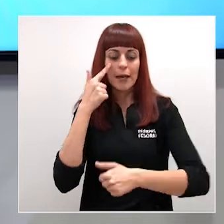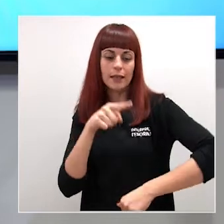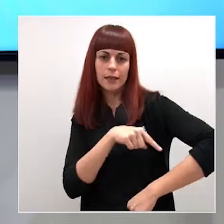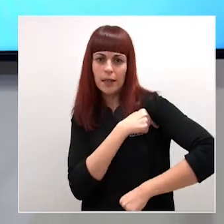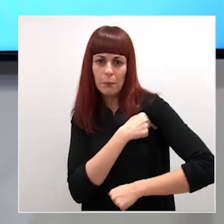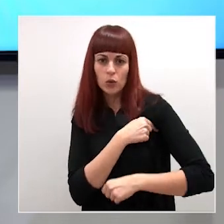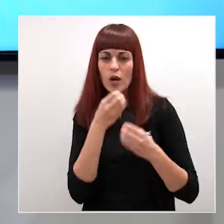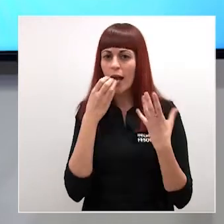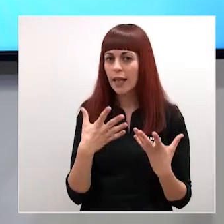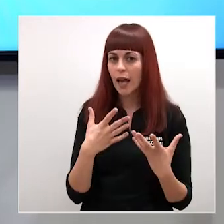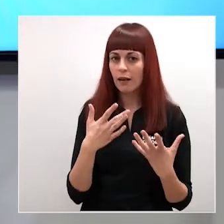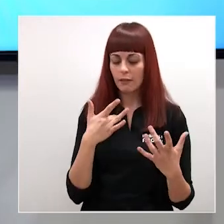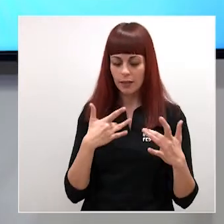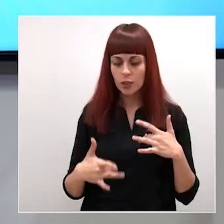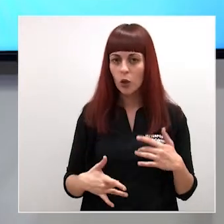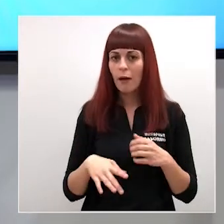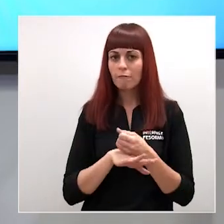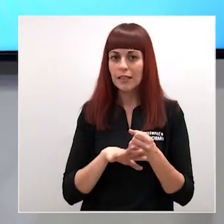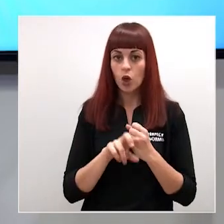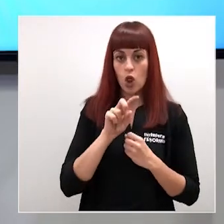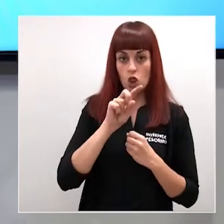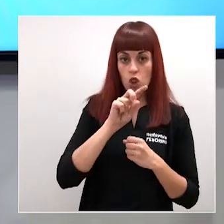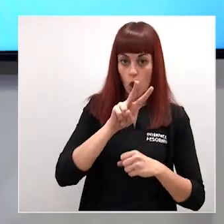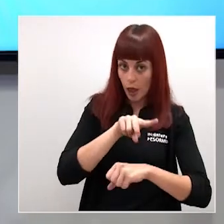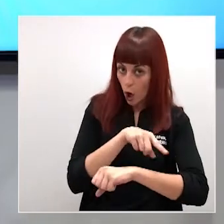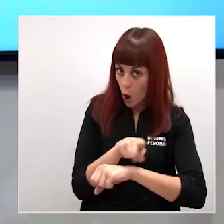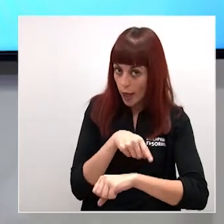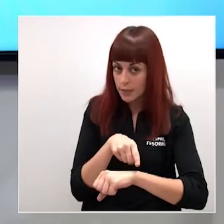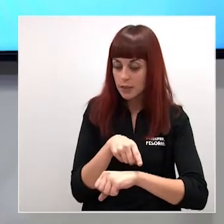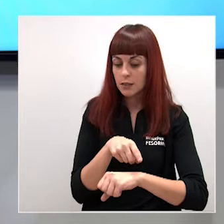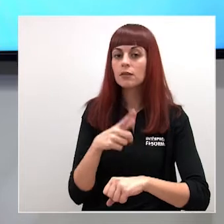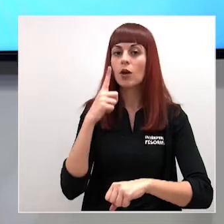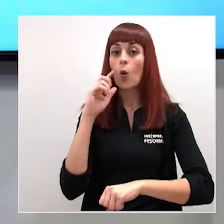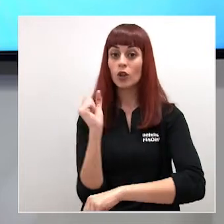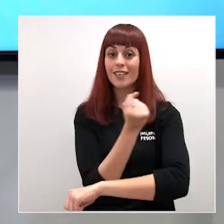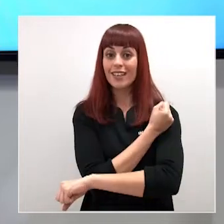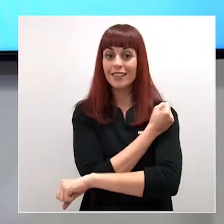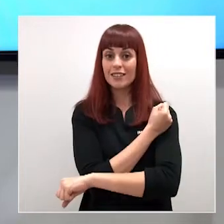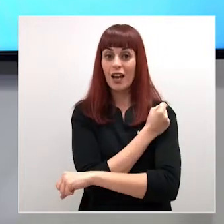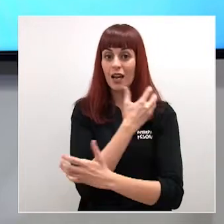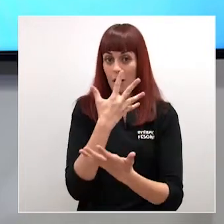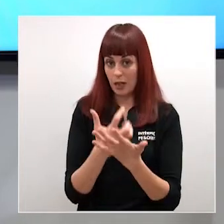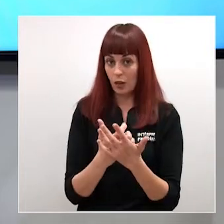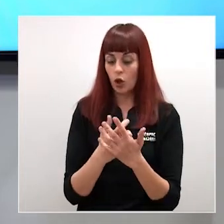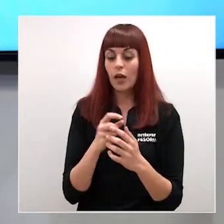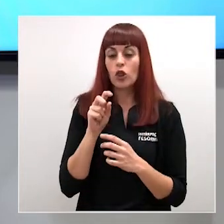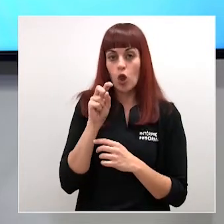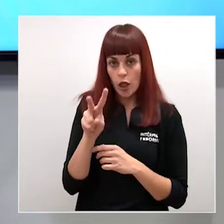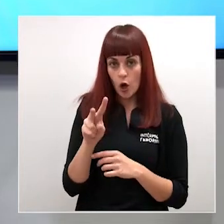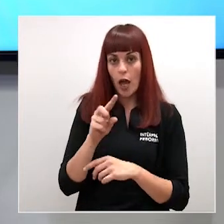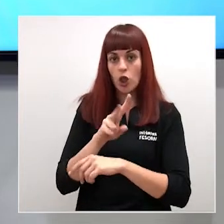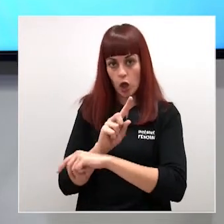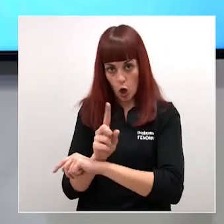y parámetros básicos, cada 12 horas después de que se registre la aplicación, incluyendo